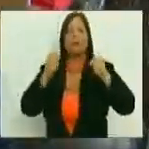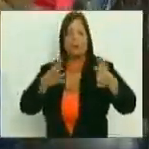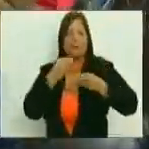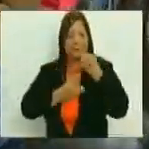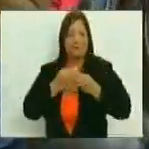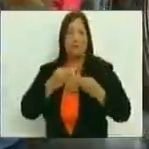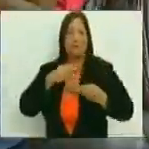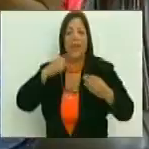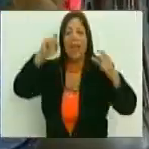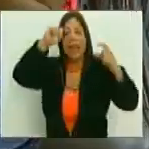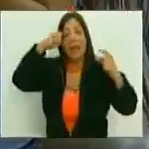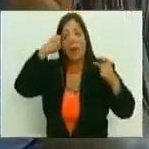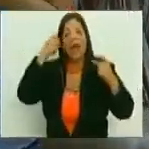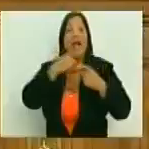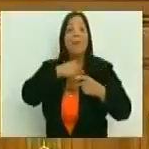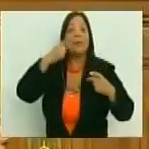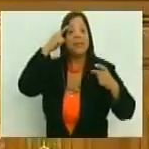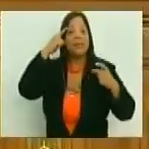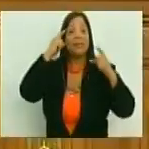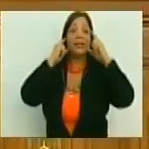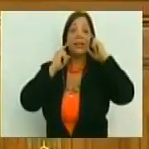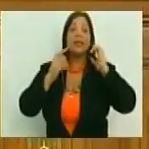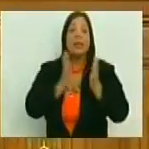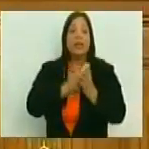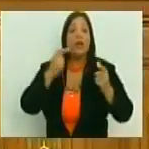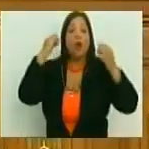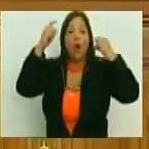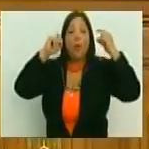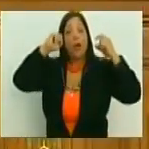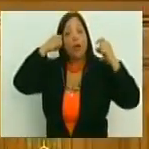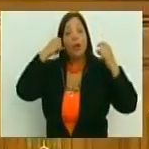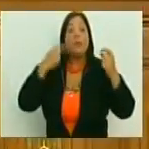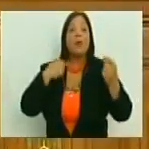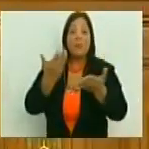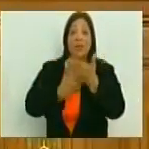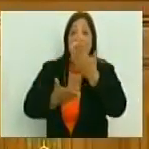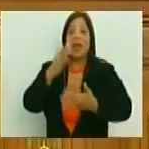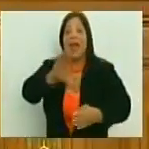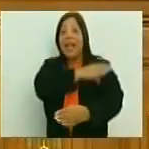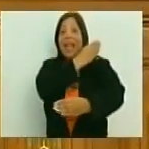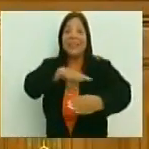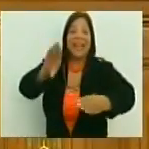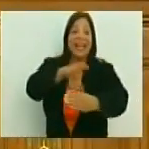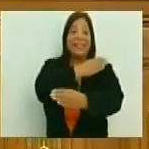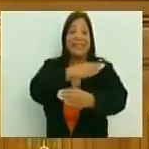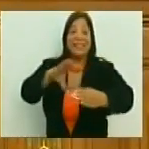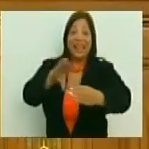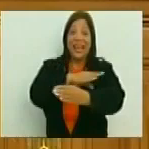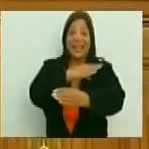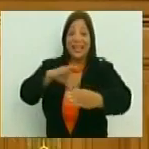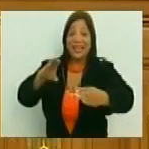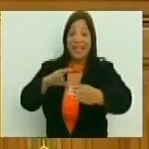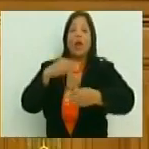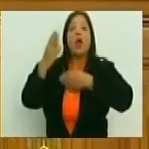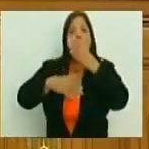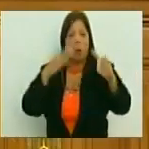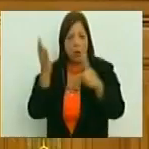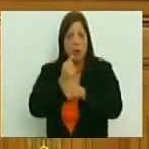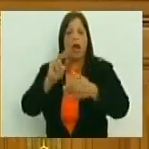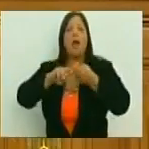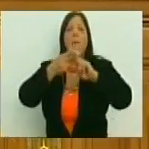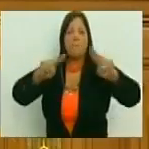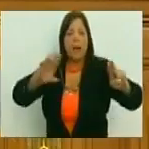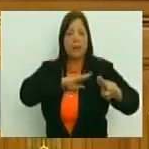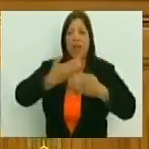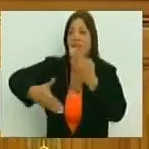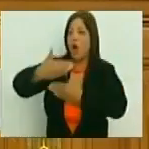¿Cómo no acordarme, compañero? Compañero, ¿cómo no acordarme, si me da por cantar cada vez que me acuerdo? Lo vamos a lograr porque la paz no